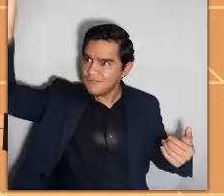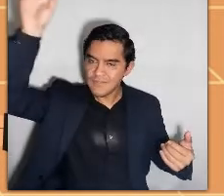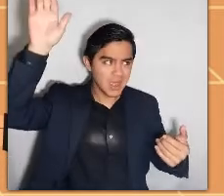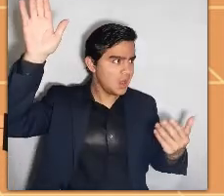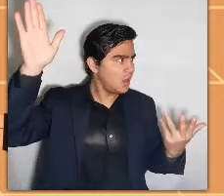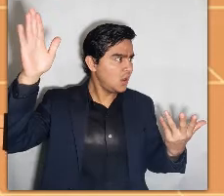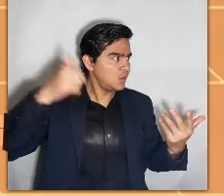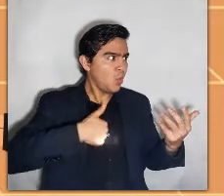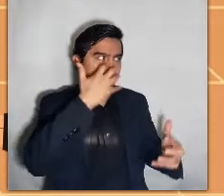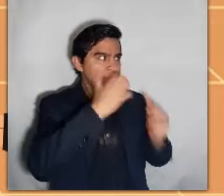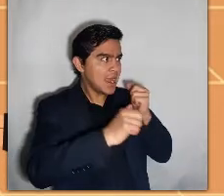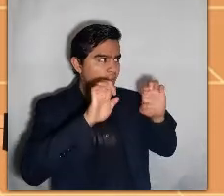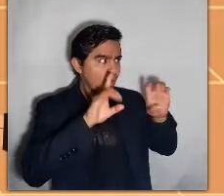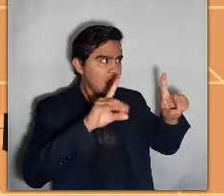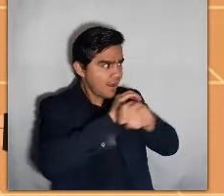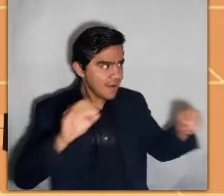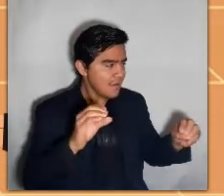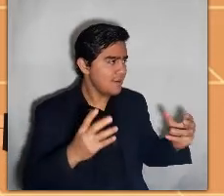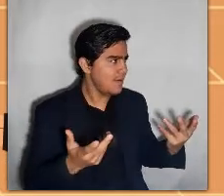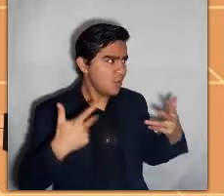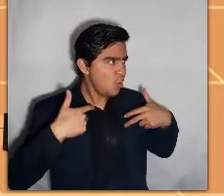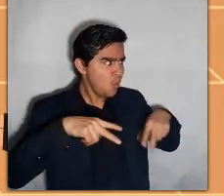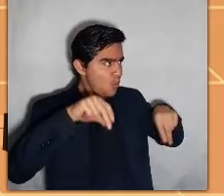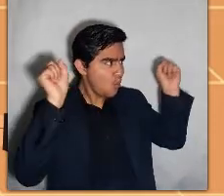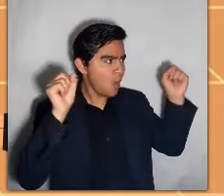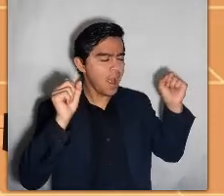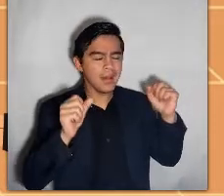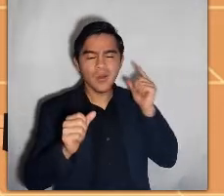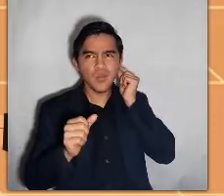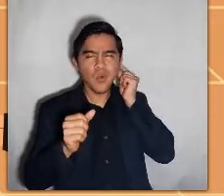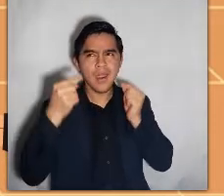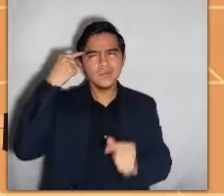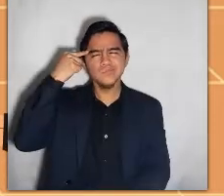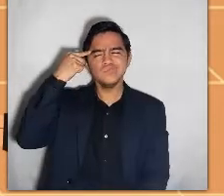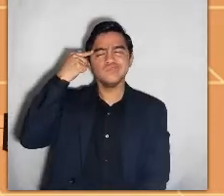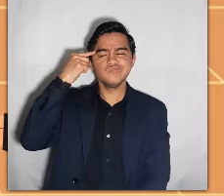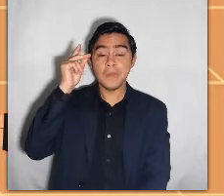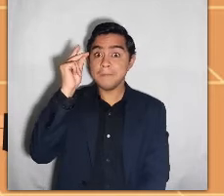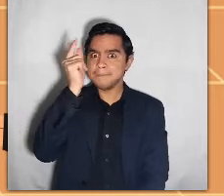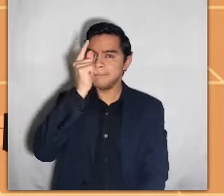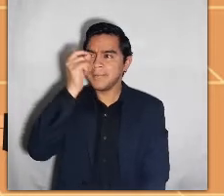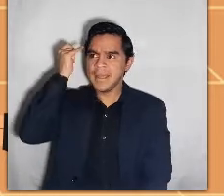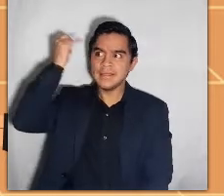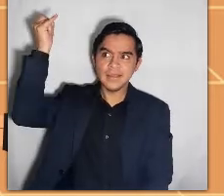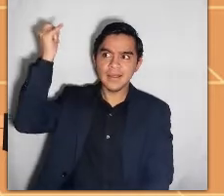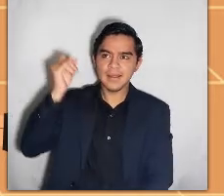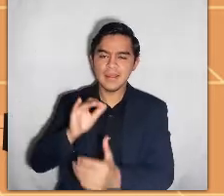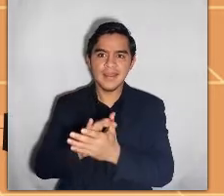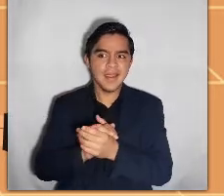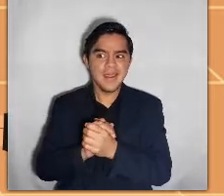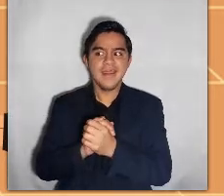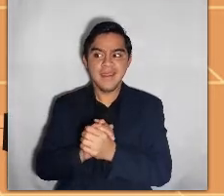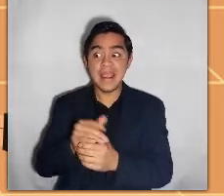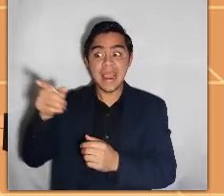ahora no puedo decirles que se vayan porque sería de muy mala educación. Carlota se puso a pensar. Hasta